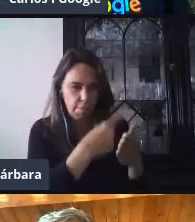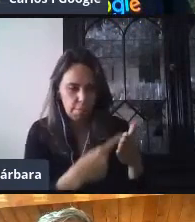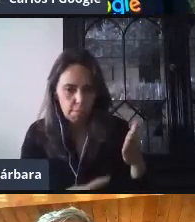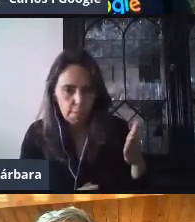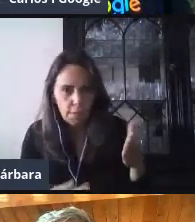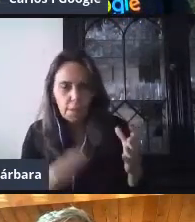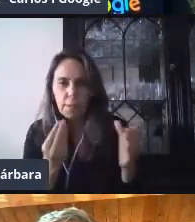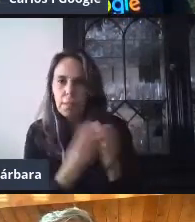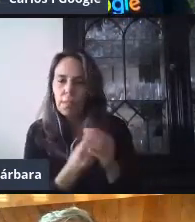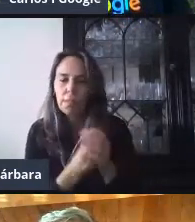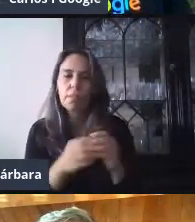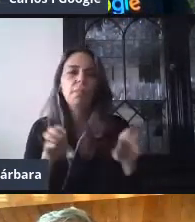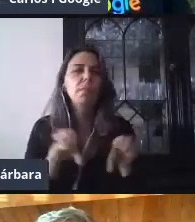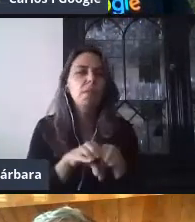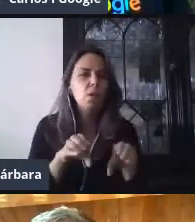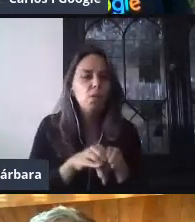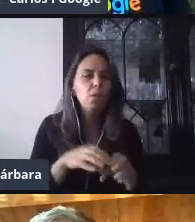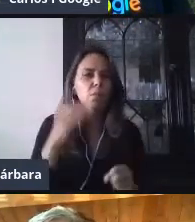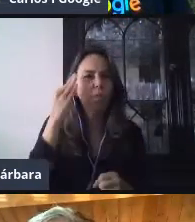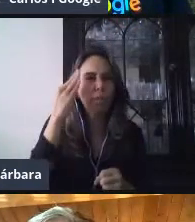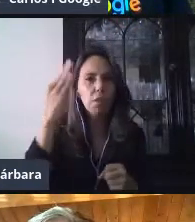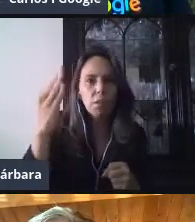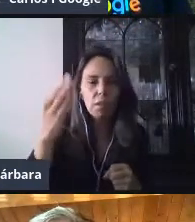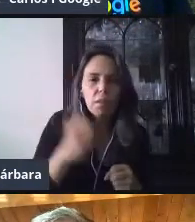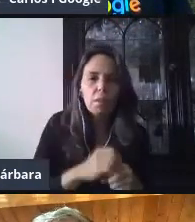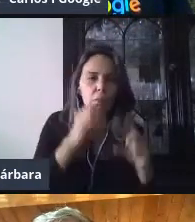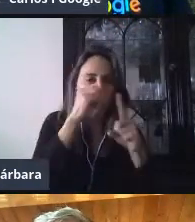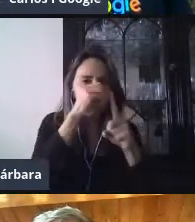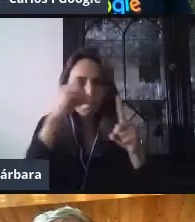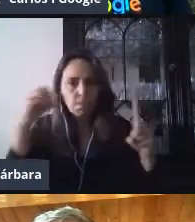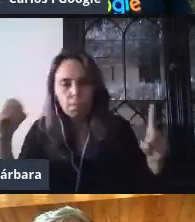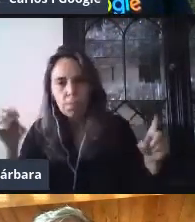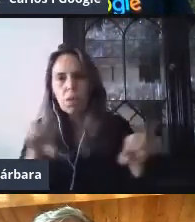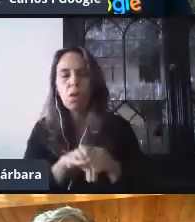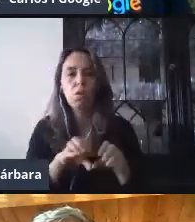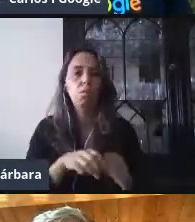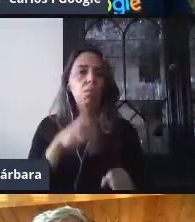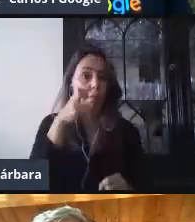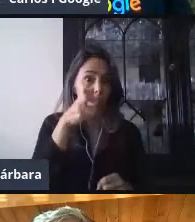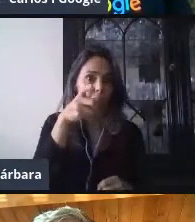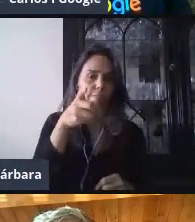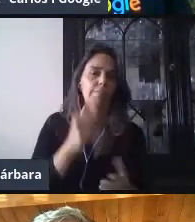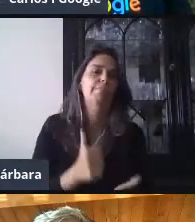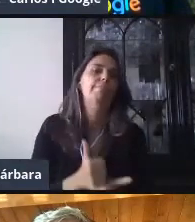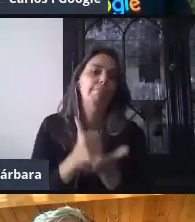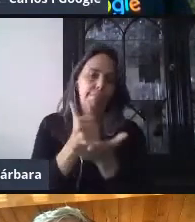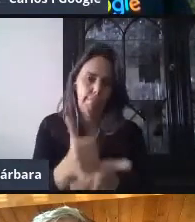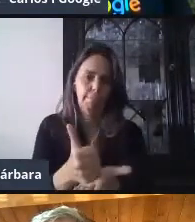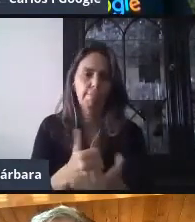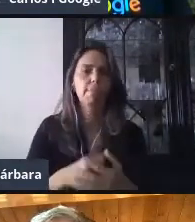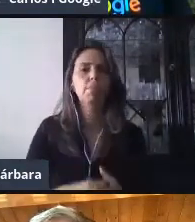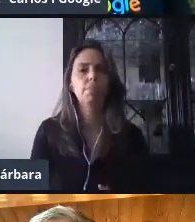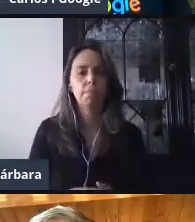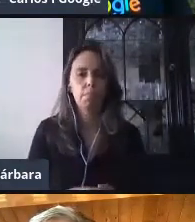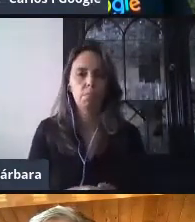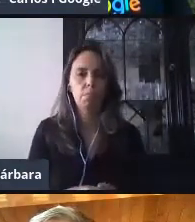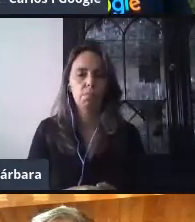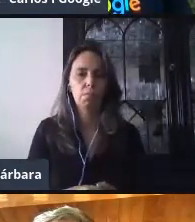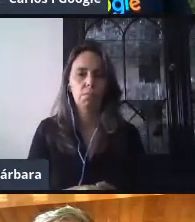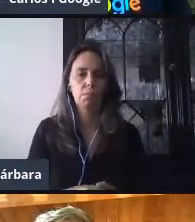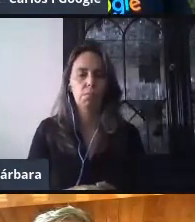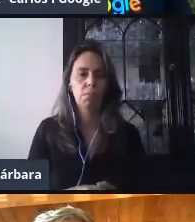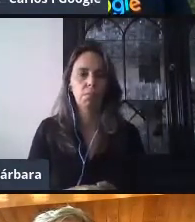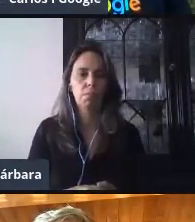invertir nuestro tiempo. Entonces, estas son herramientas que son muy, muy, muy poderosas. Y, bueno, por último,